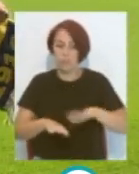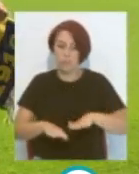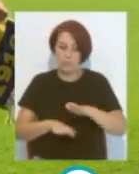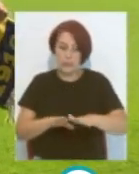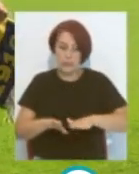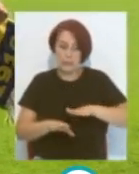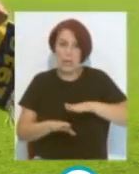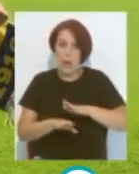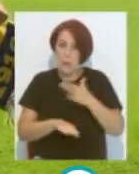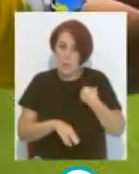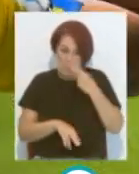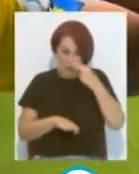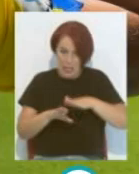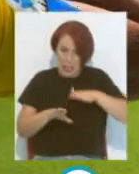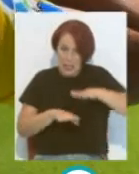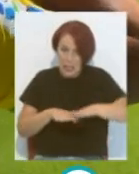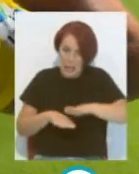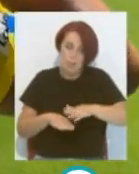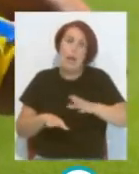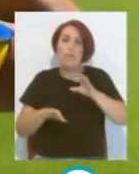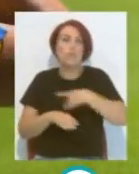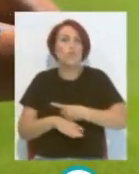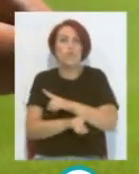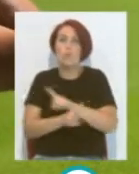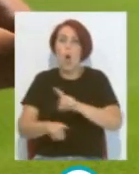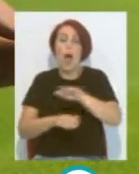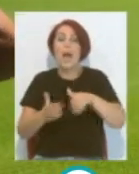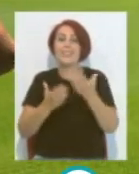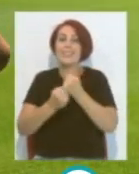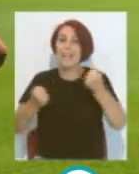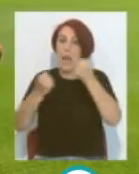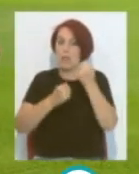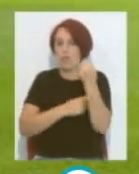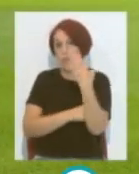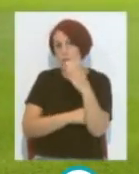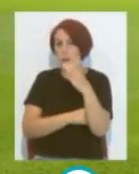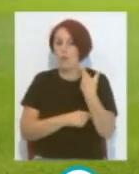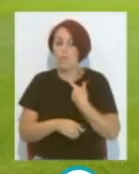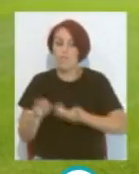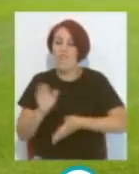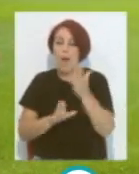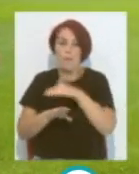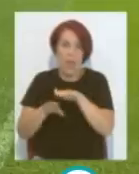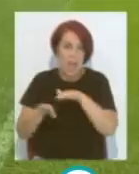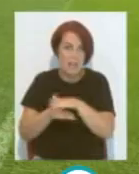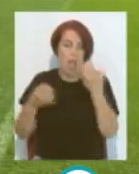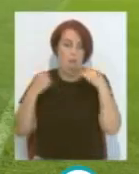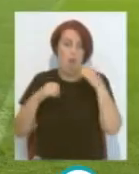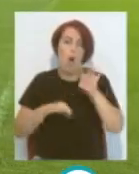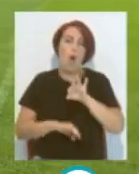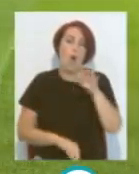Hasta que no se celebrara el trofeo De ahí que nos teníamos que ir a la playa a entrenar O a la instalación deportiva del Rosal